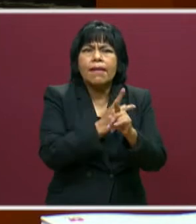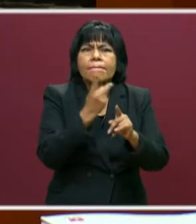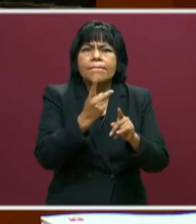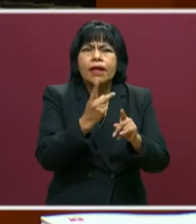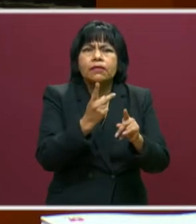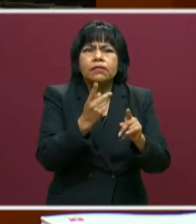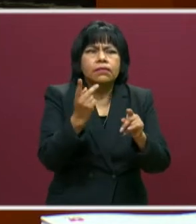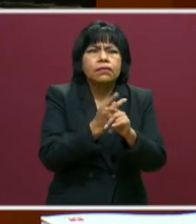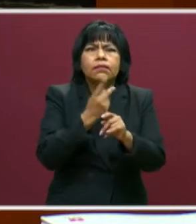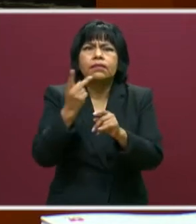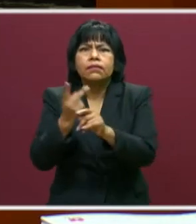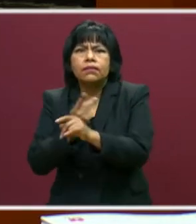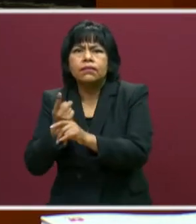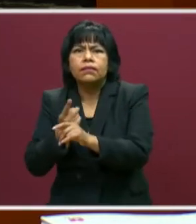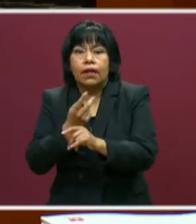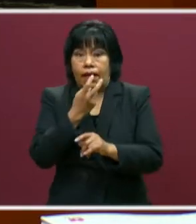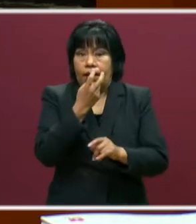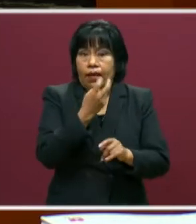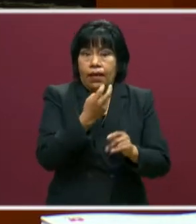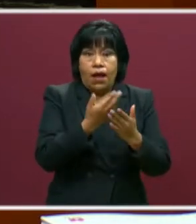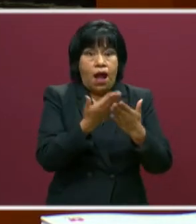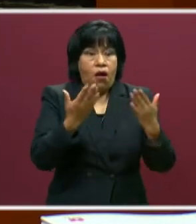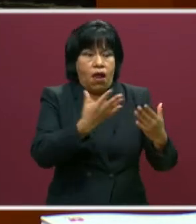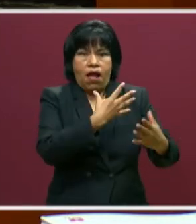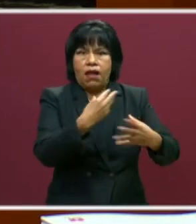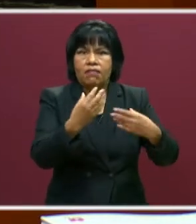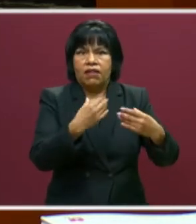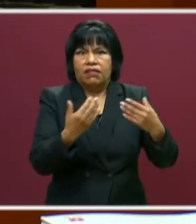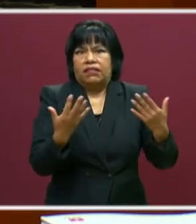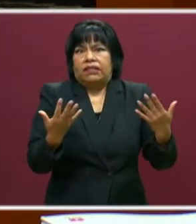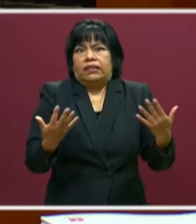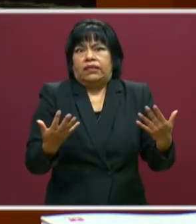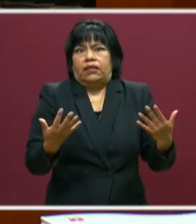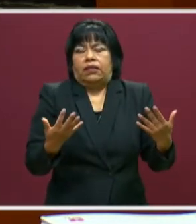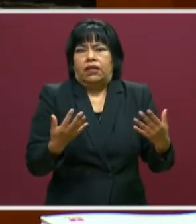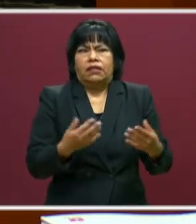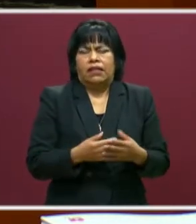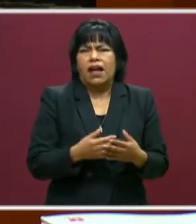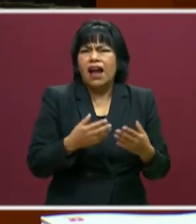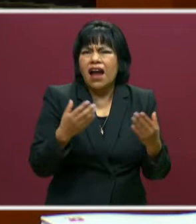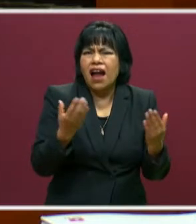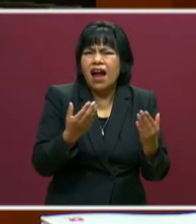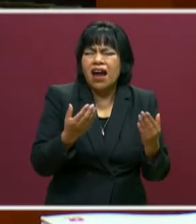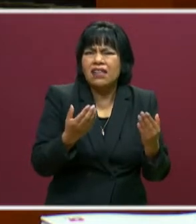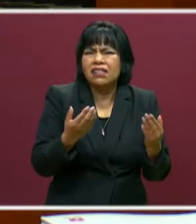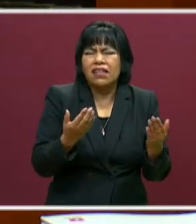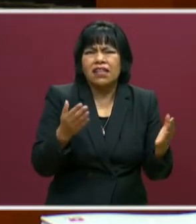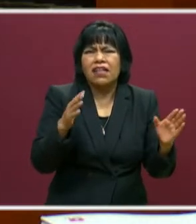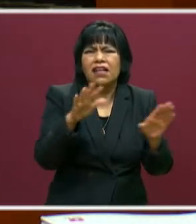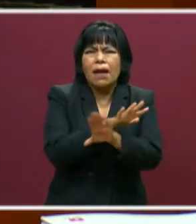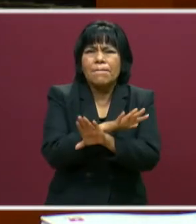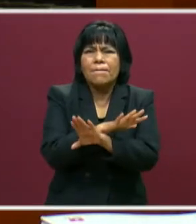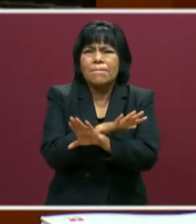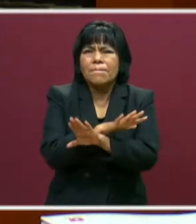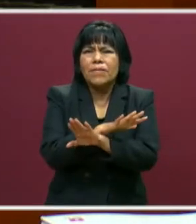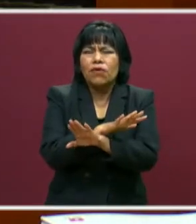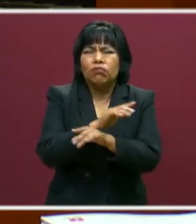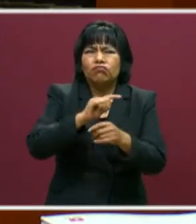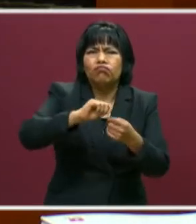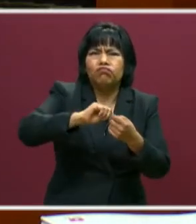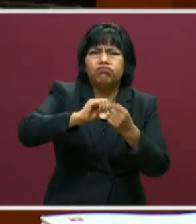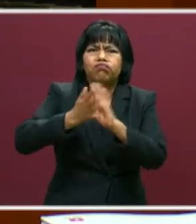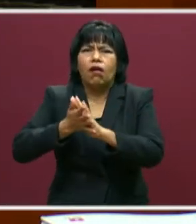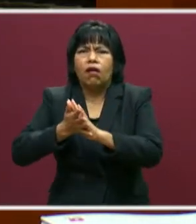Y entonces propiamente este acontecimiento de la pandemia irrumpe y provoca un verdadero cambio. Entonces